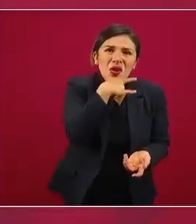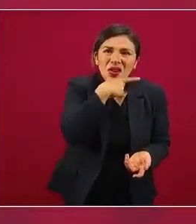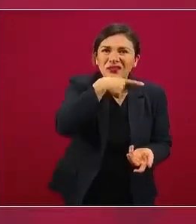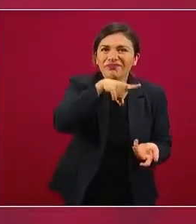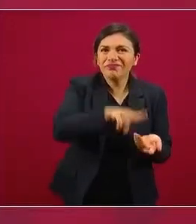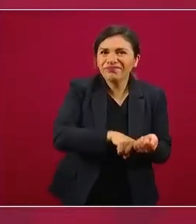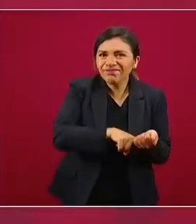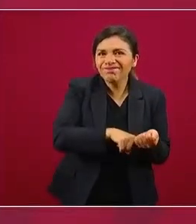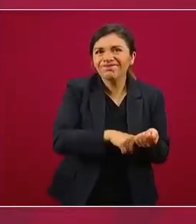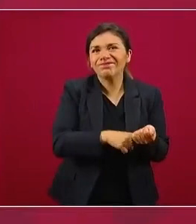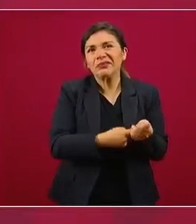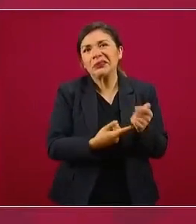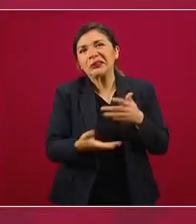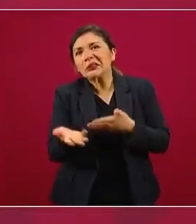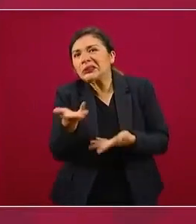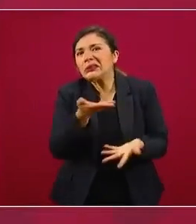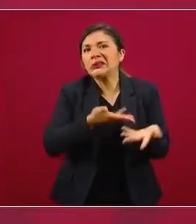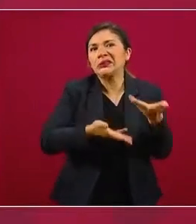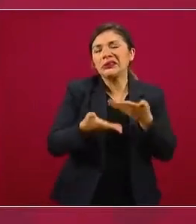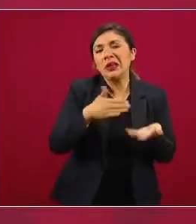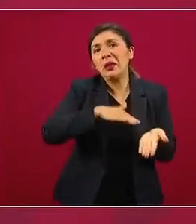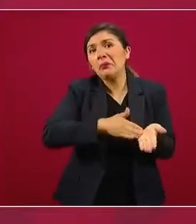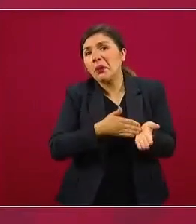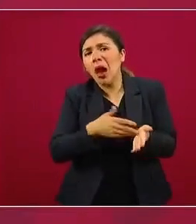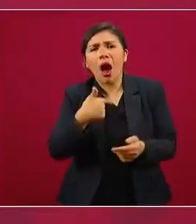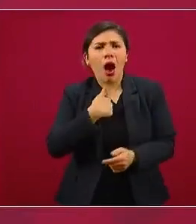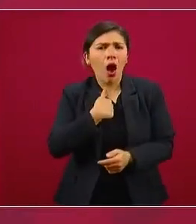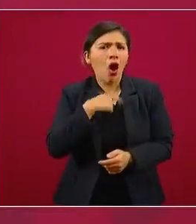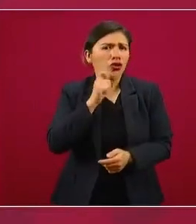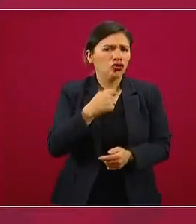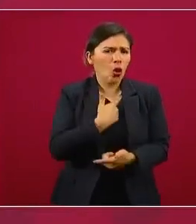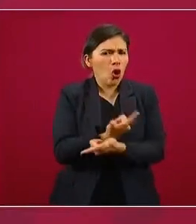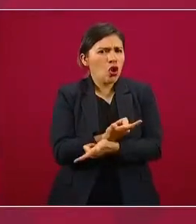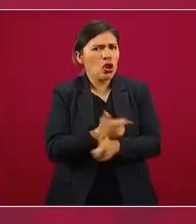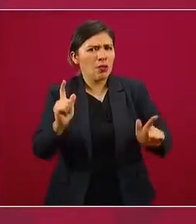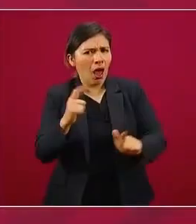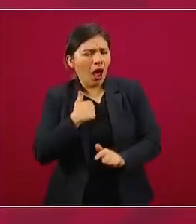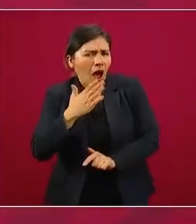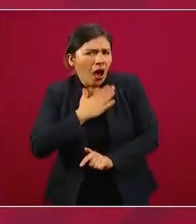simulaban ser liberales,